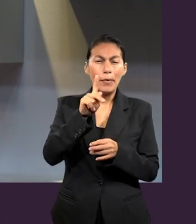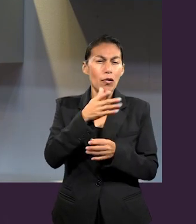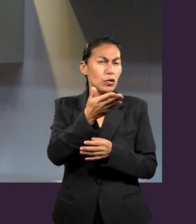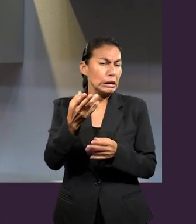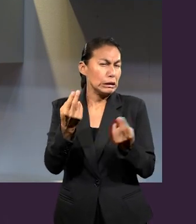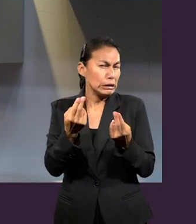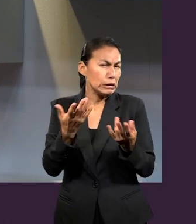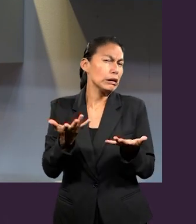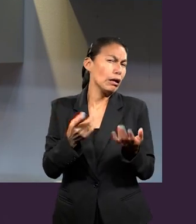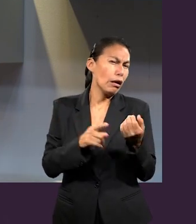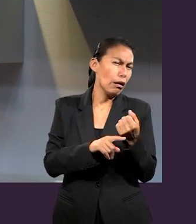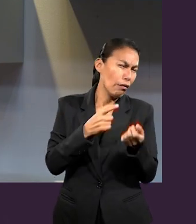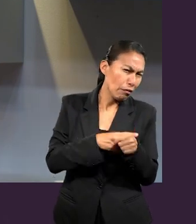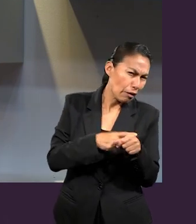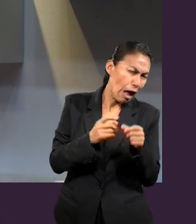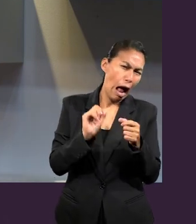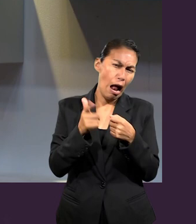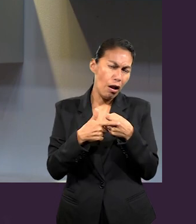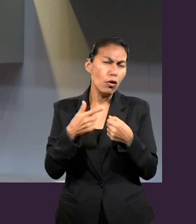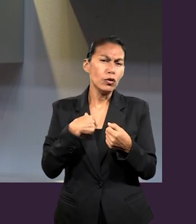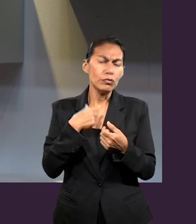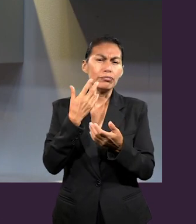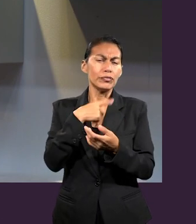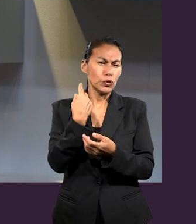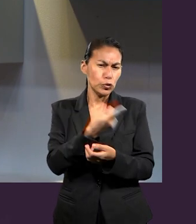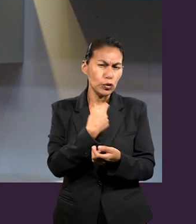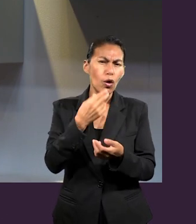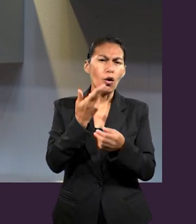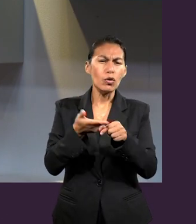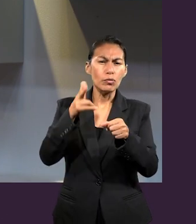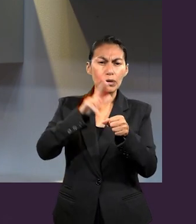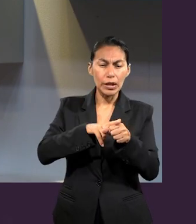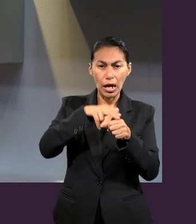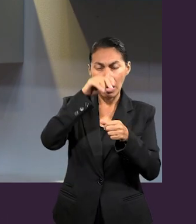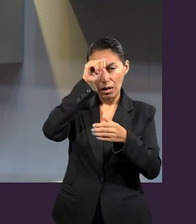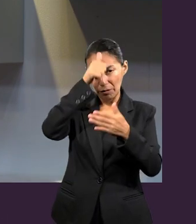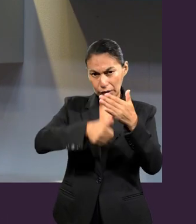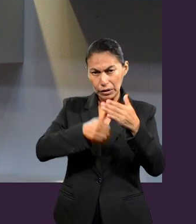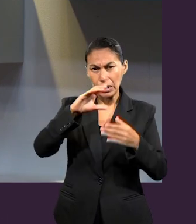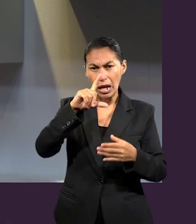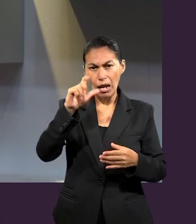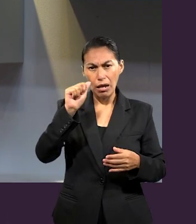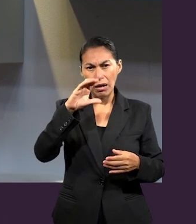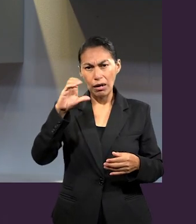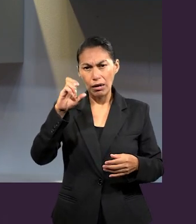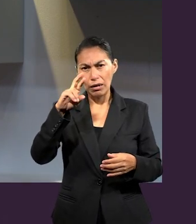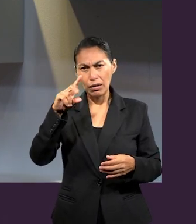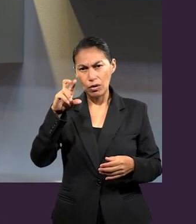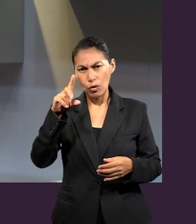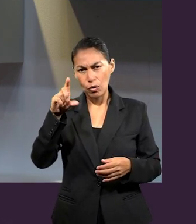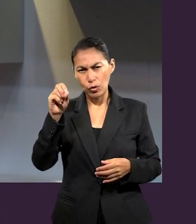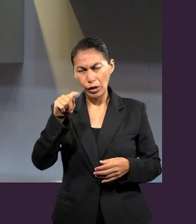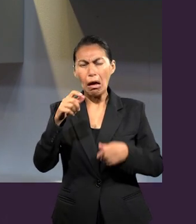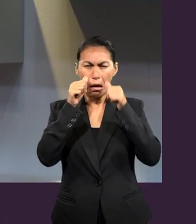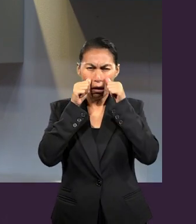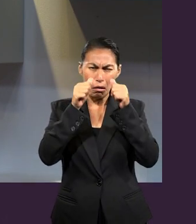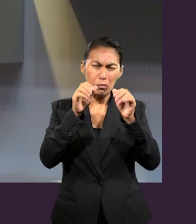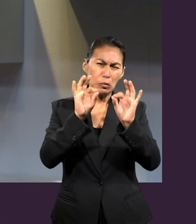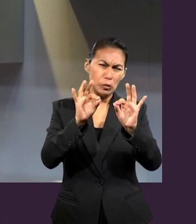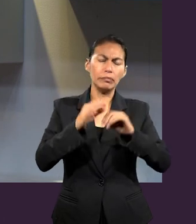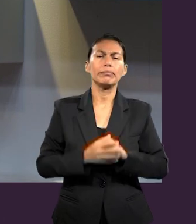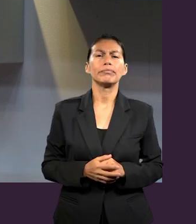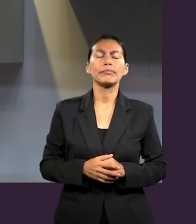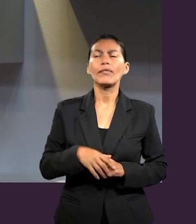Hospital La Carlota. Muy bien, para iniciar nuestro repaso, para estar en esta sintonía del estudio y saber